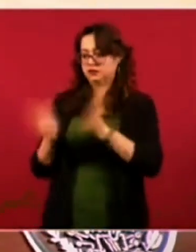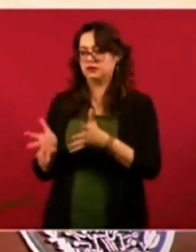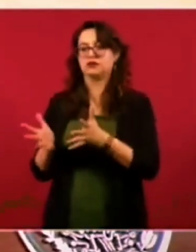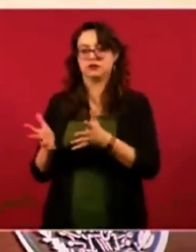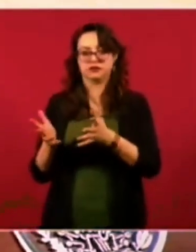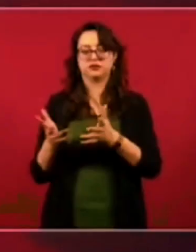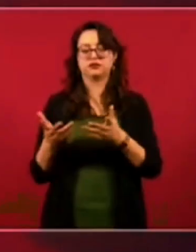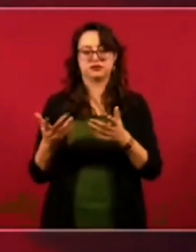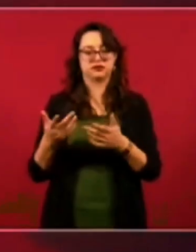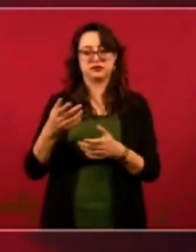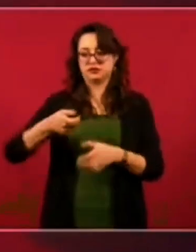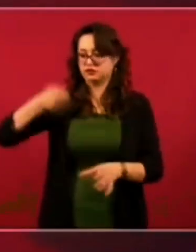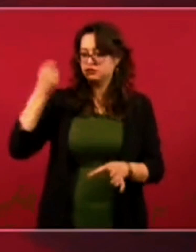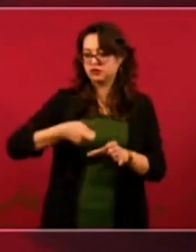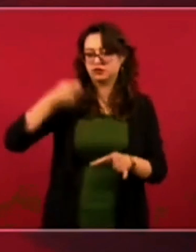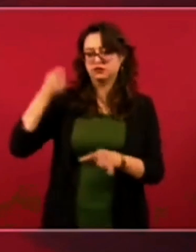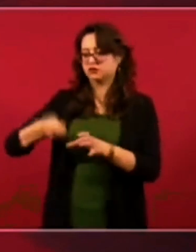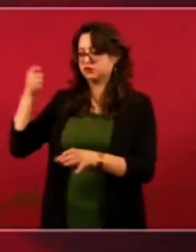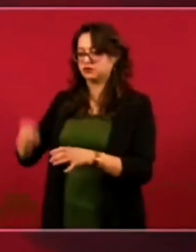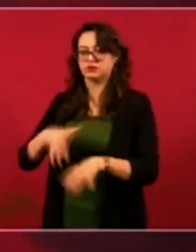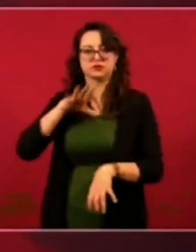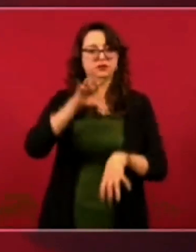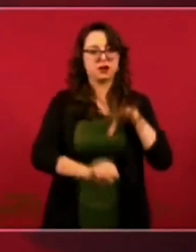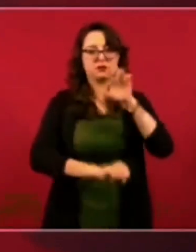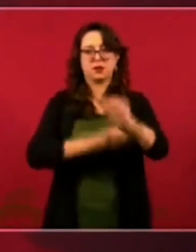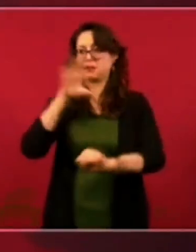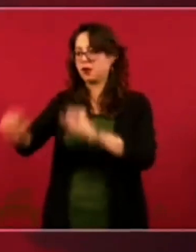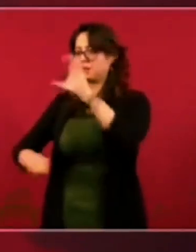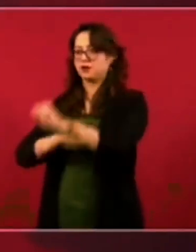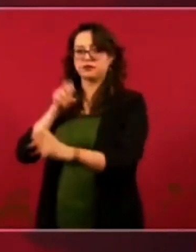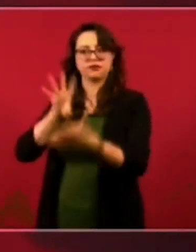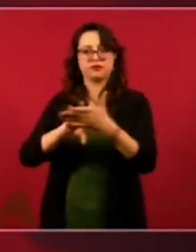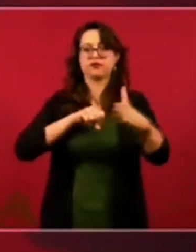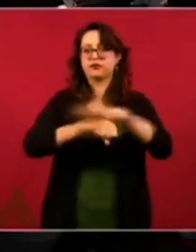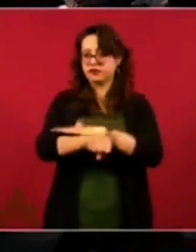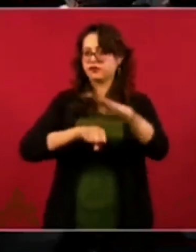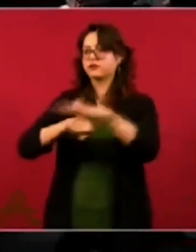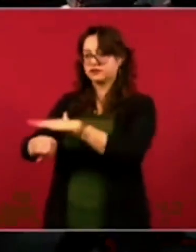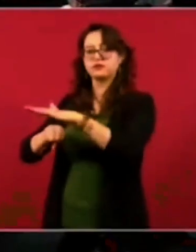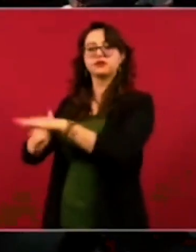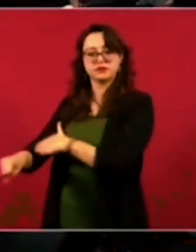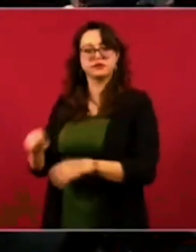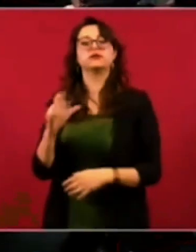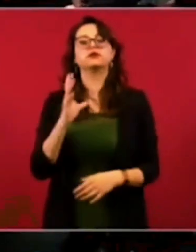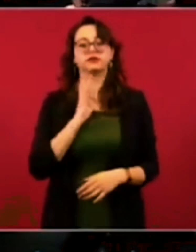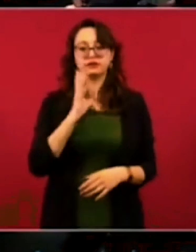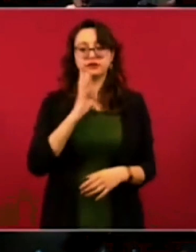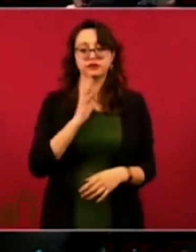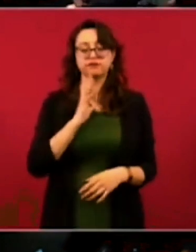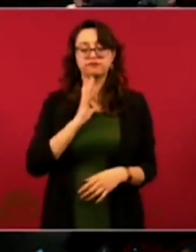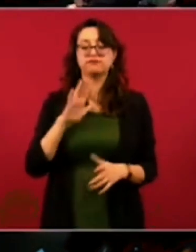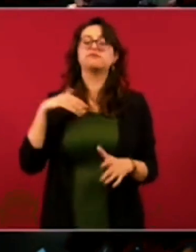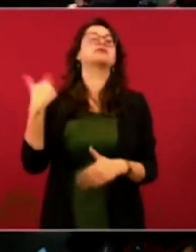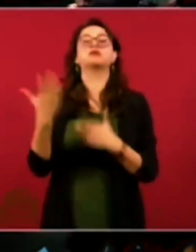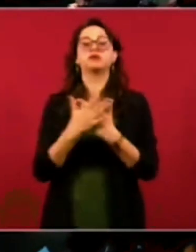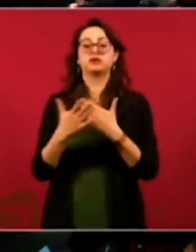hay detenidos. Y vamos a aclarar también, es más, a lo mejor la próxima semana,